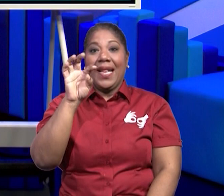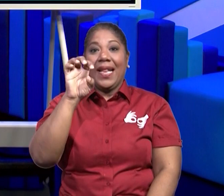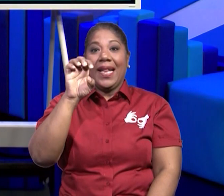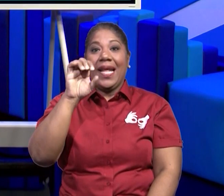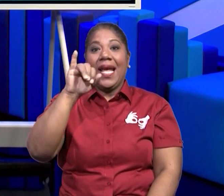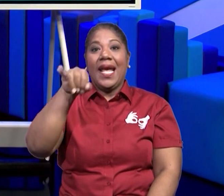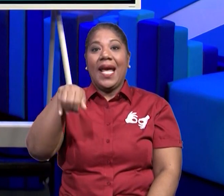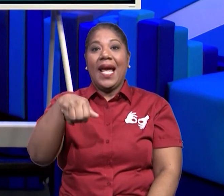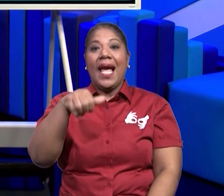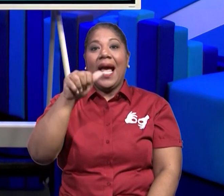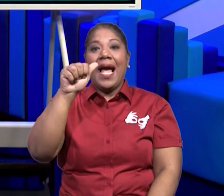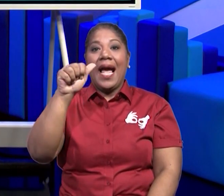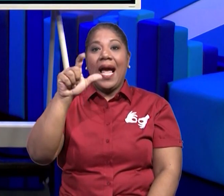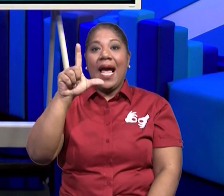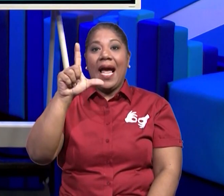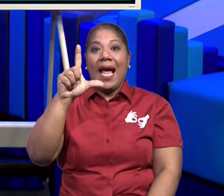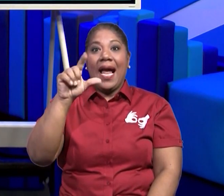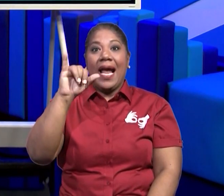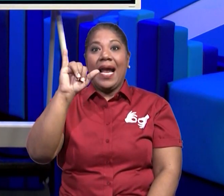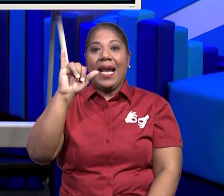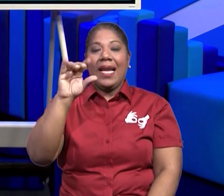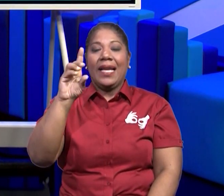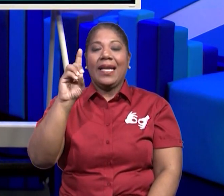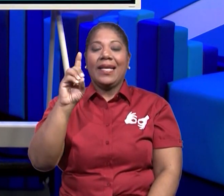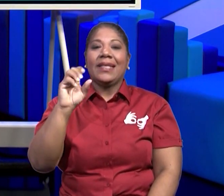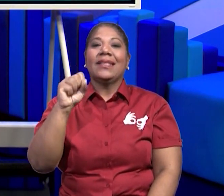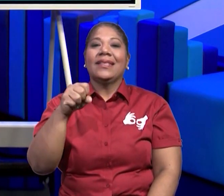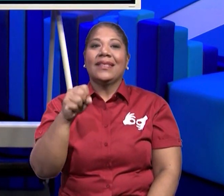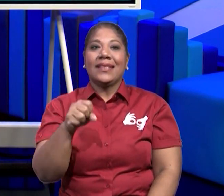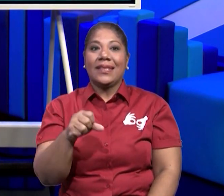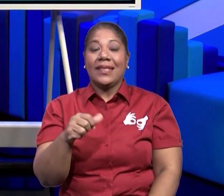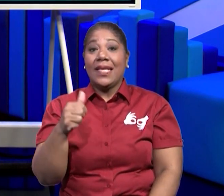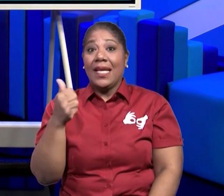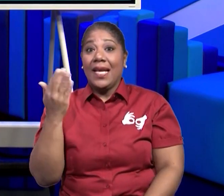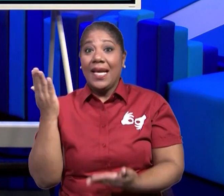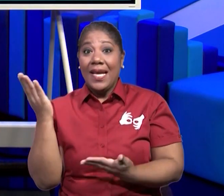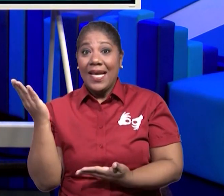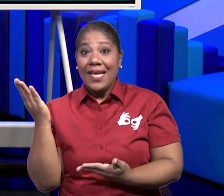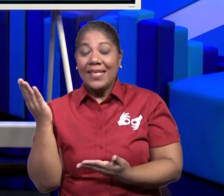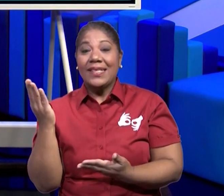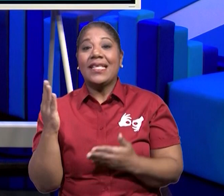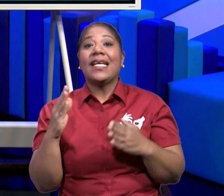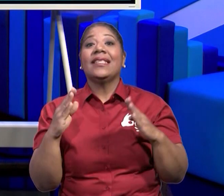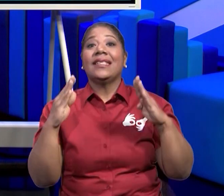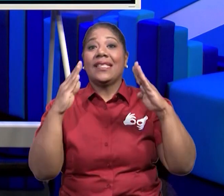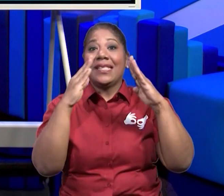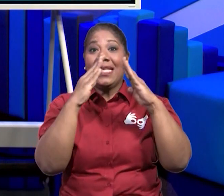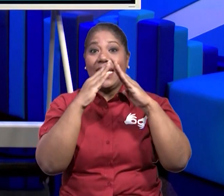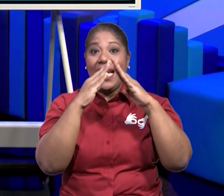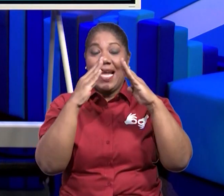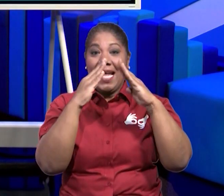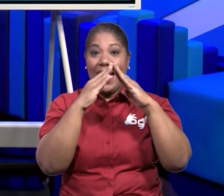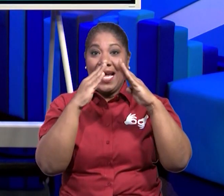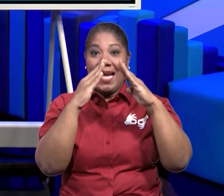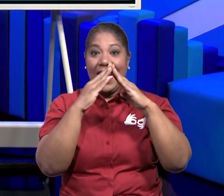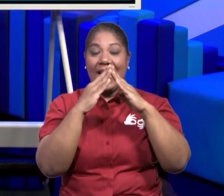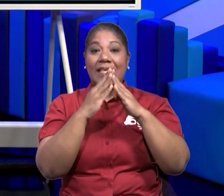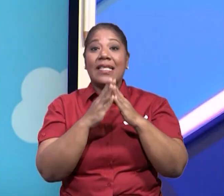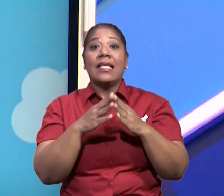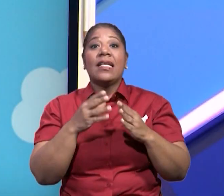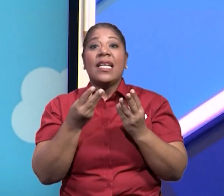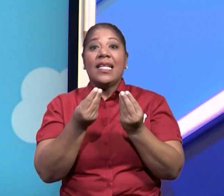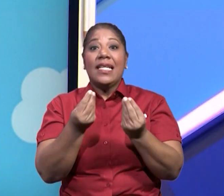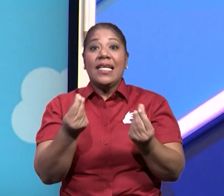Ahora vamos a ver otro tipo de vivienda. Y es la vivienda de barro con techo de paja.